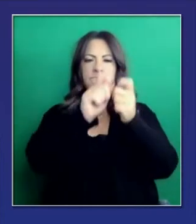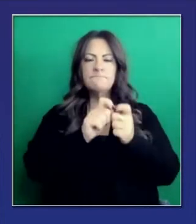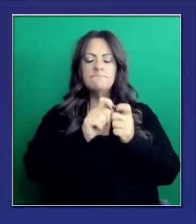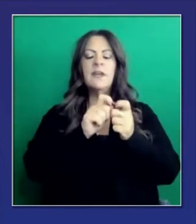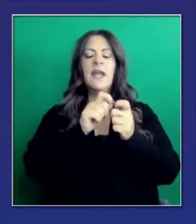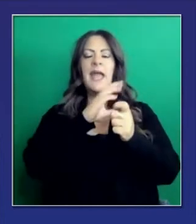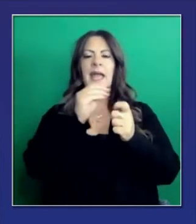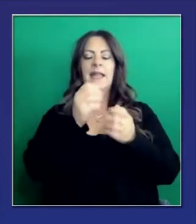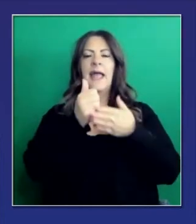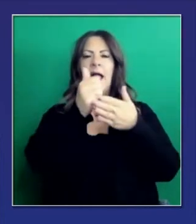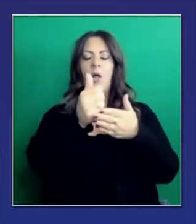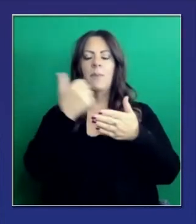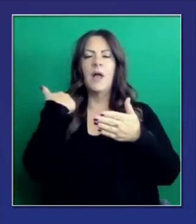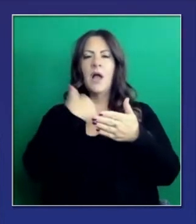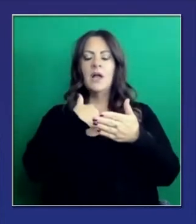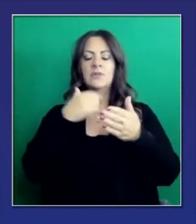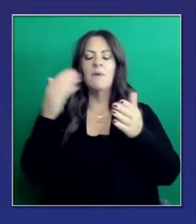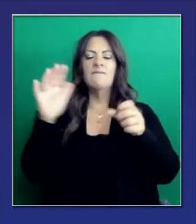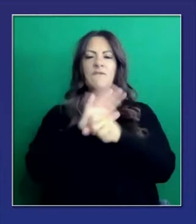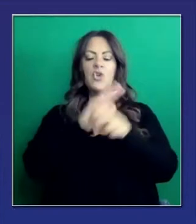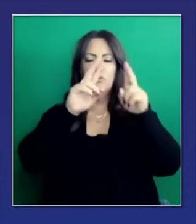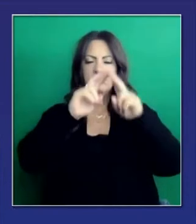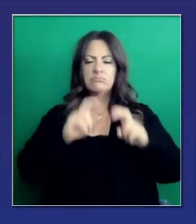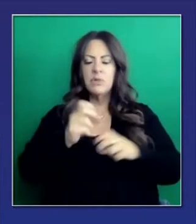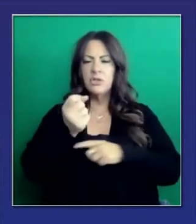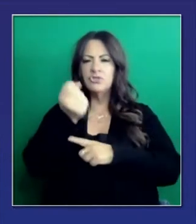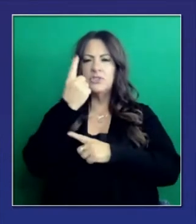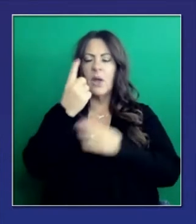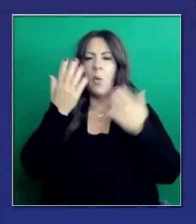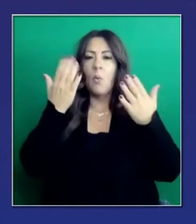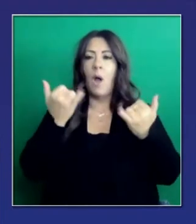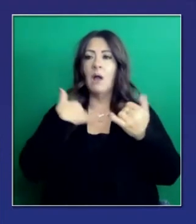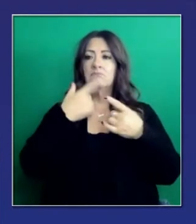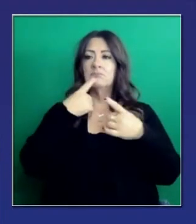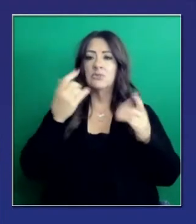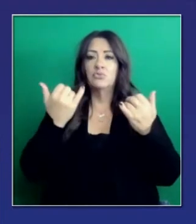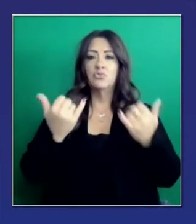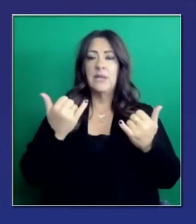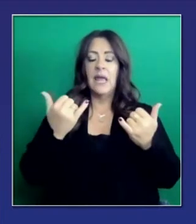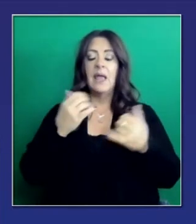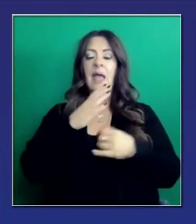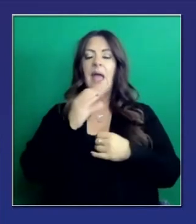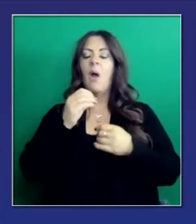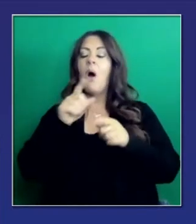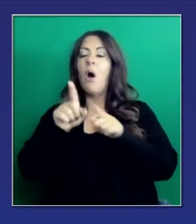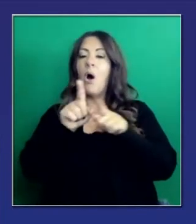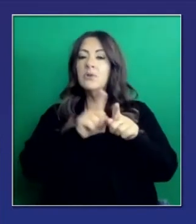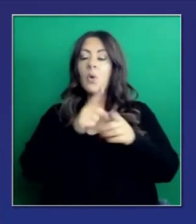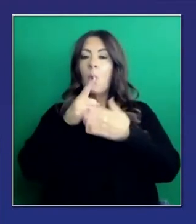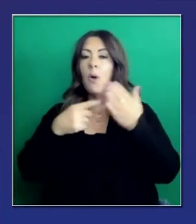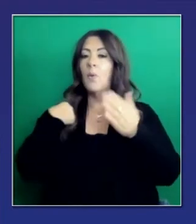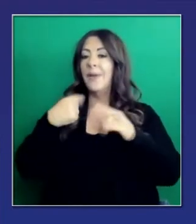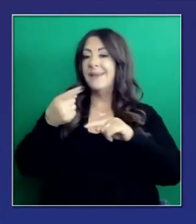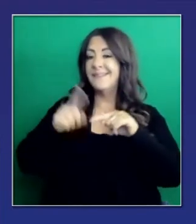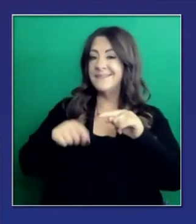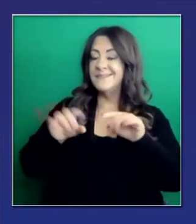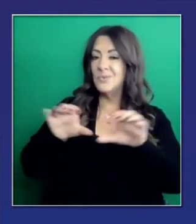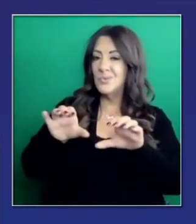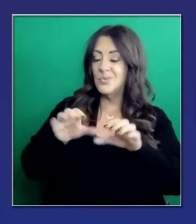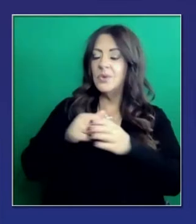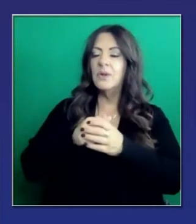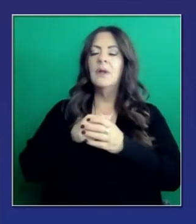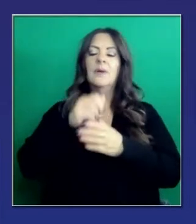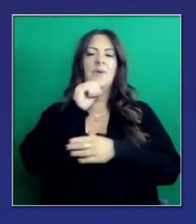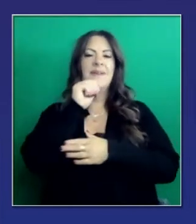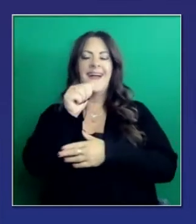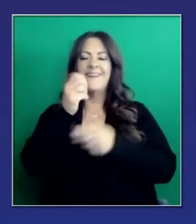más profunda de lo que significa esto y de lo que no significa esto. O